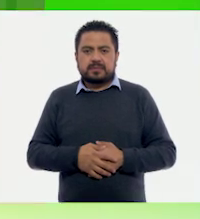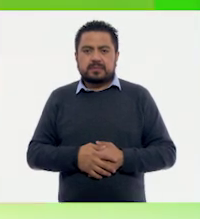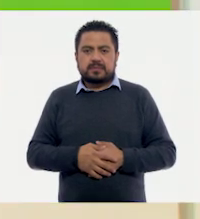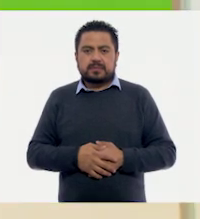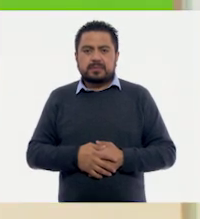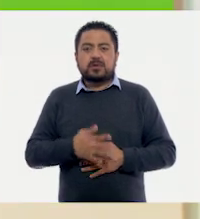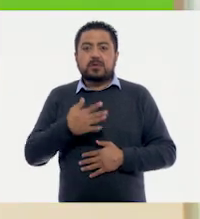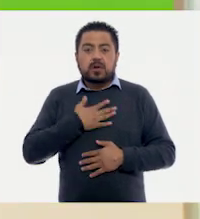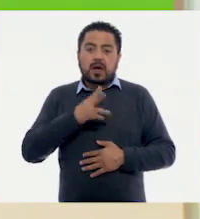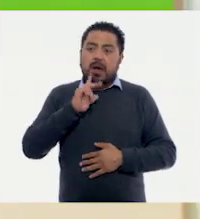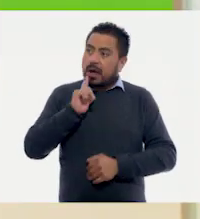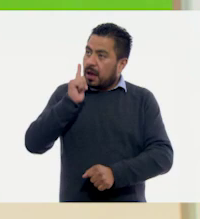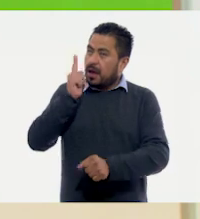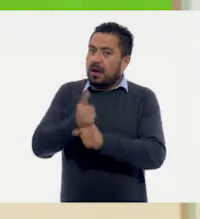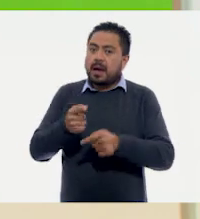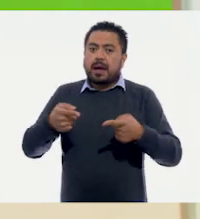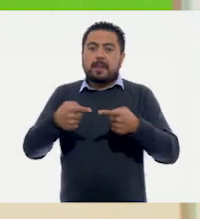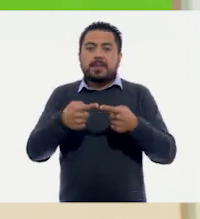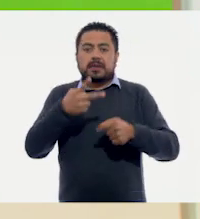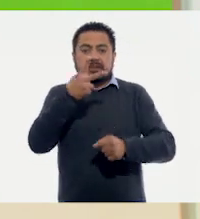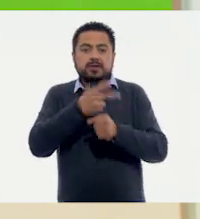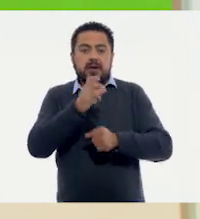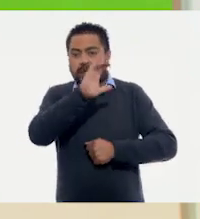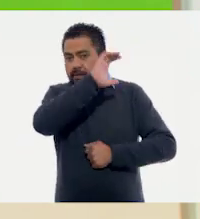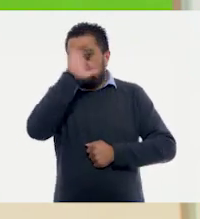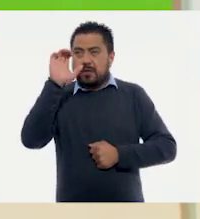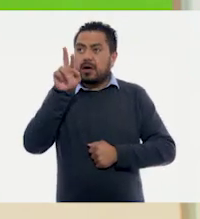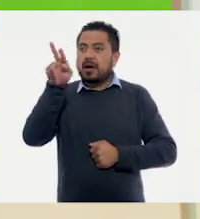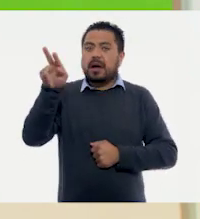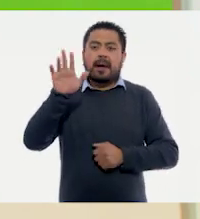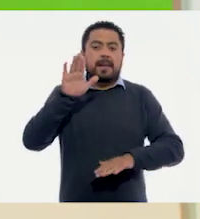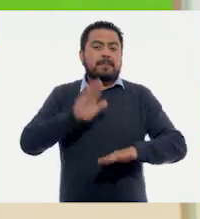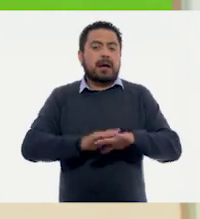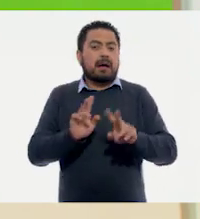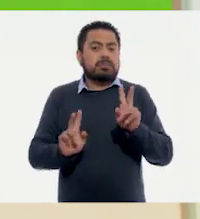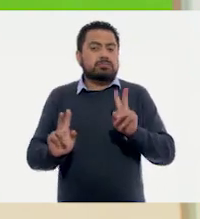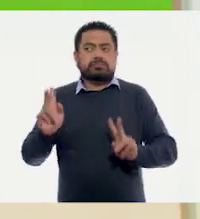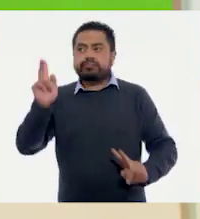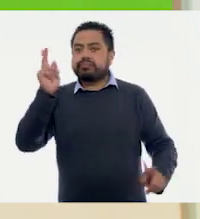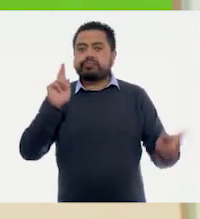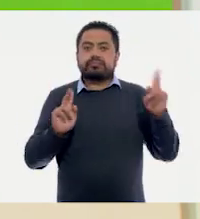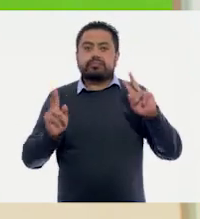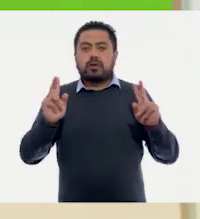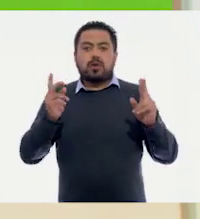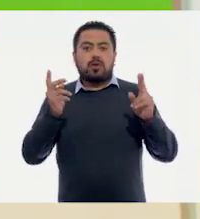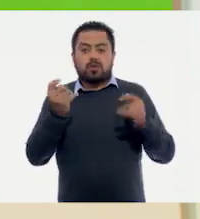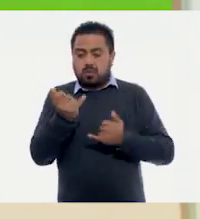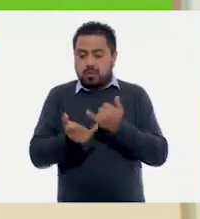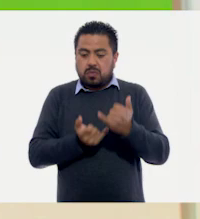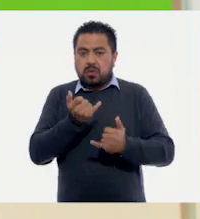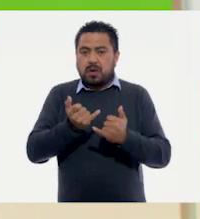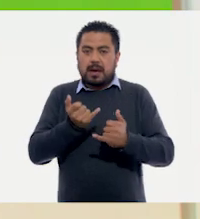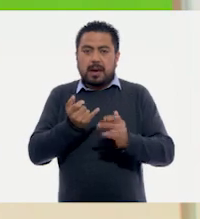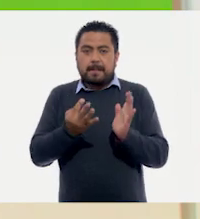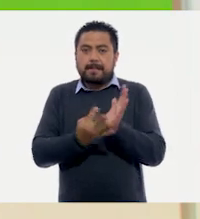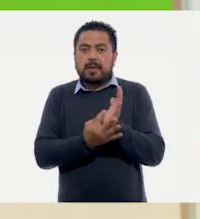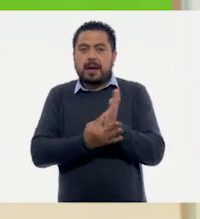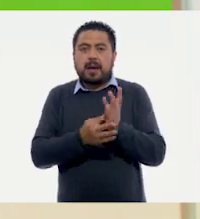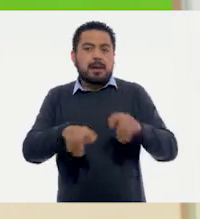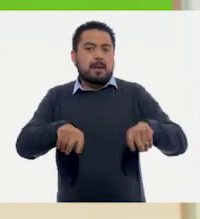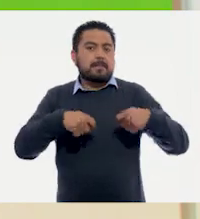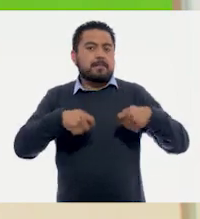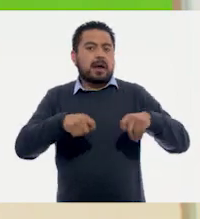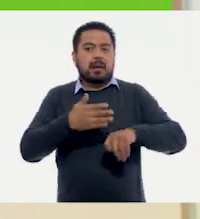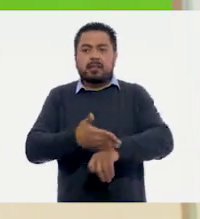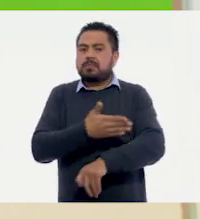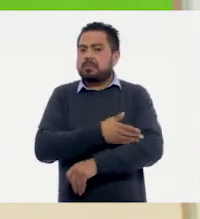Yo vi que en el parque de la segunda fotografía hay más vegetación y que los juegos son de metal y no de plástico